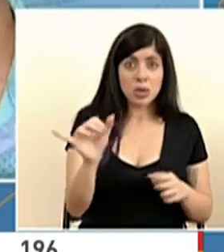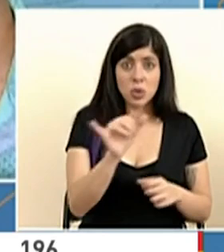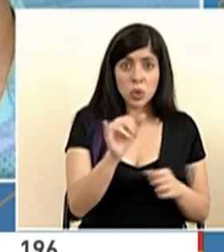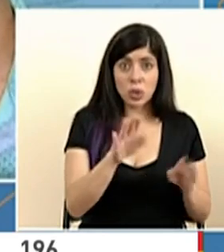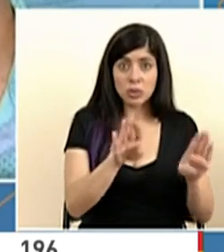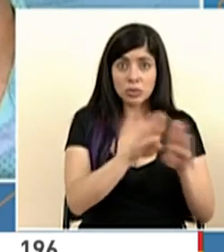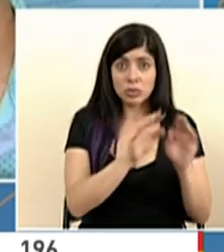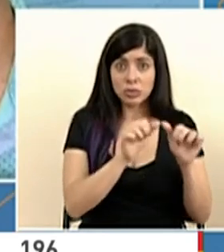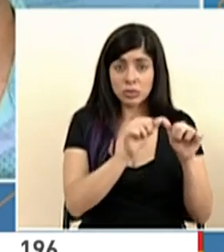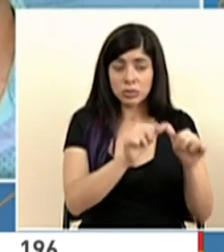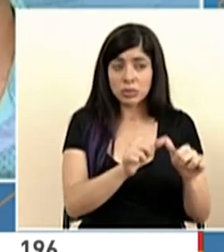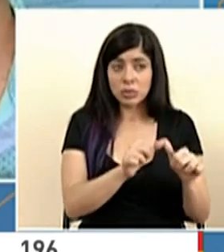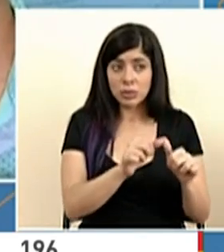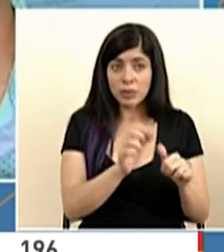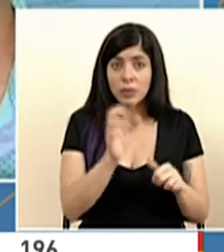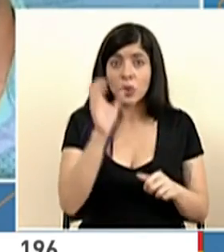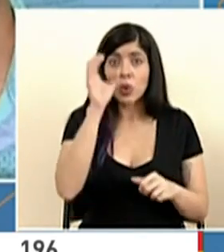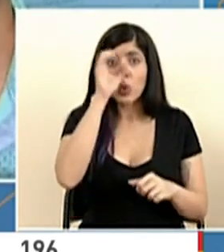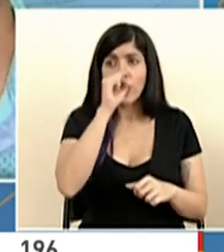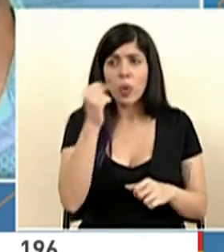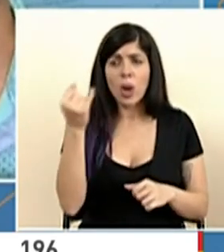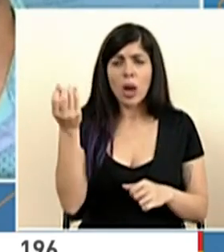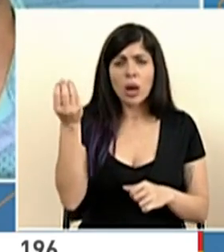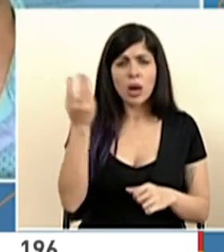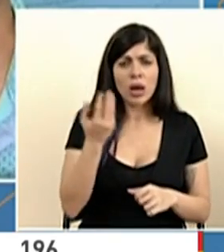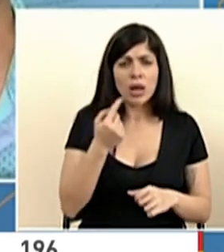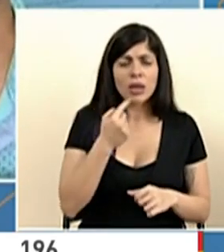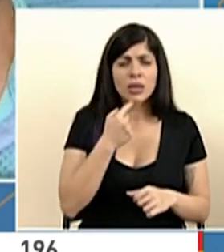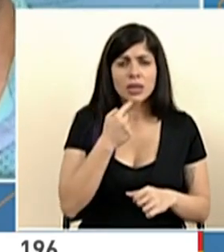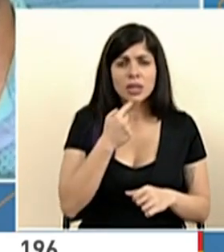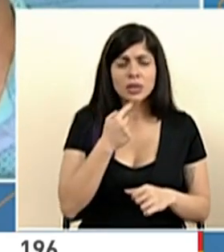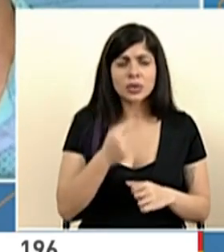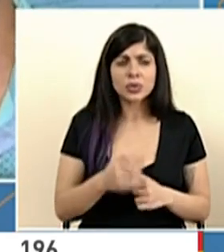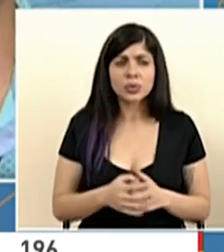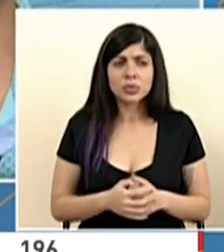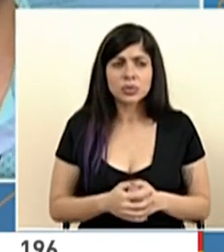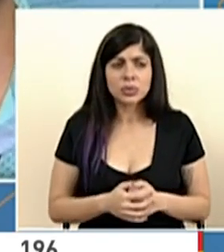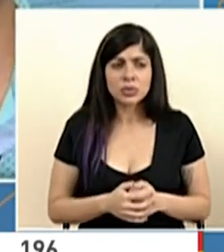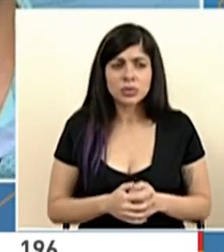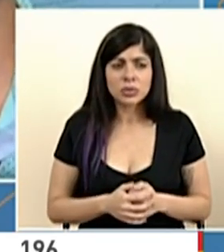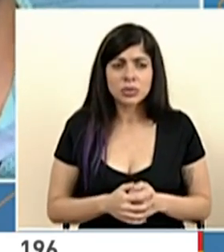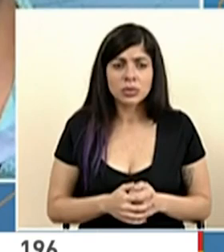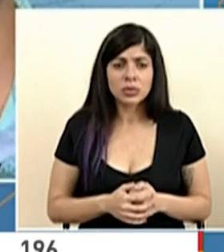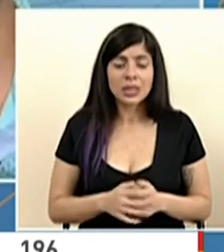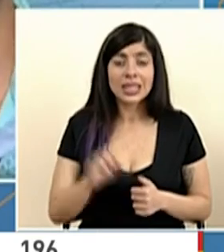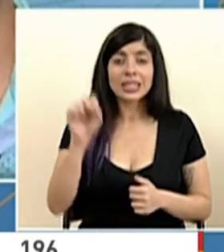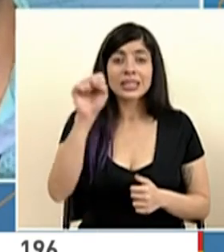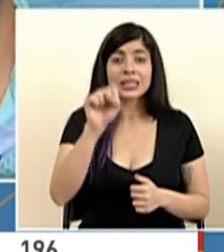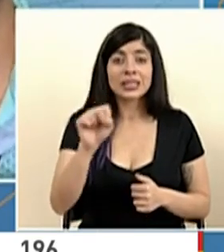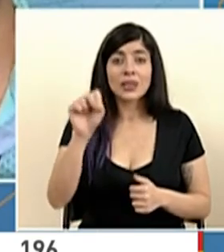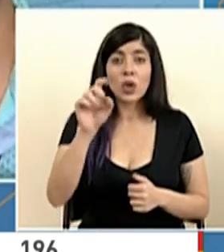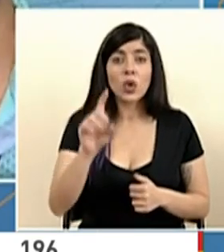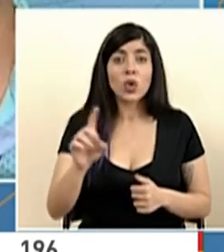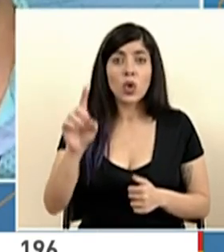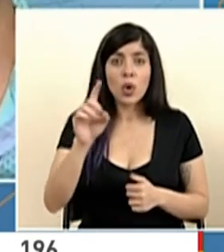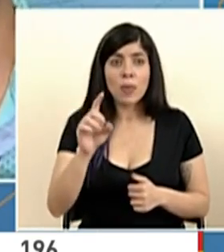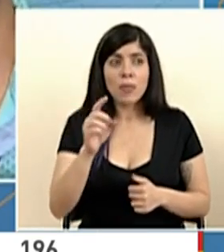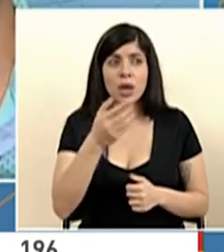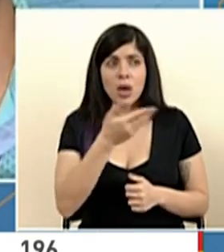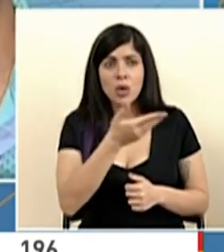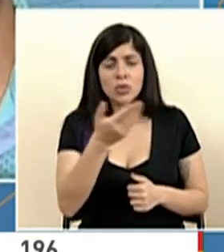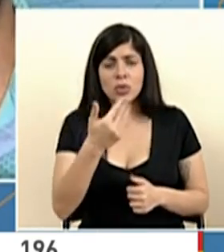en cuenta, hemos recibido el reporte, que, especialmente, estados y domingos, hay